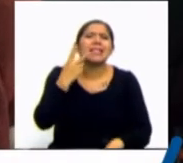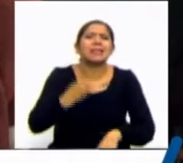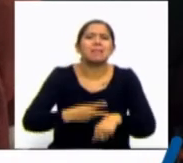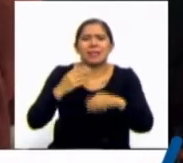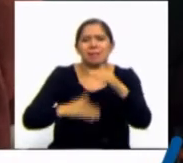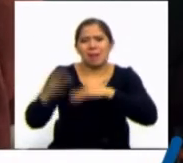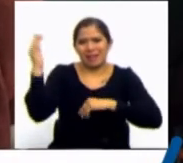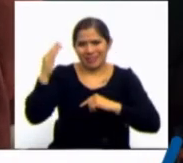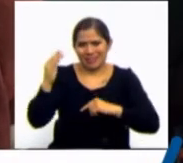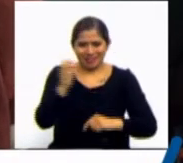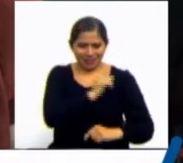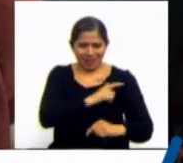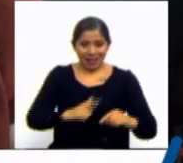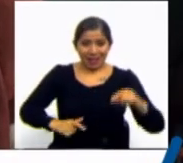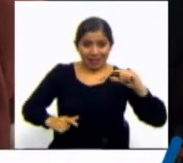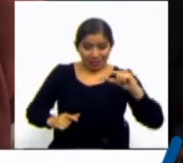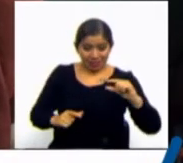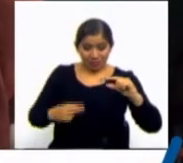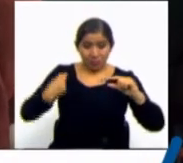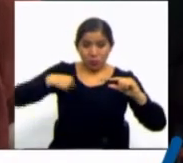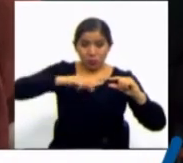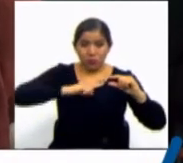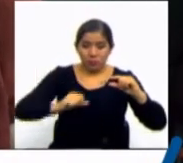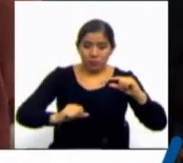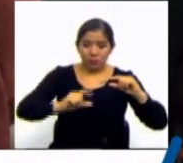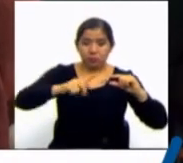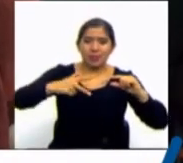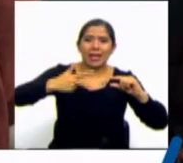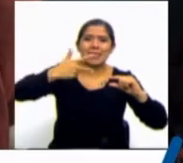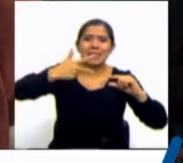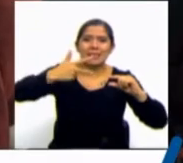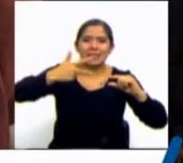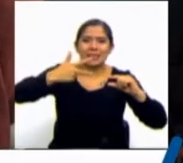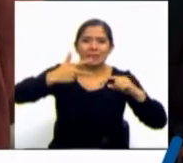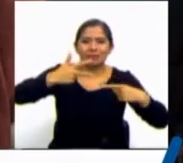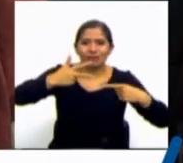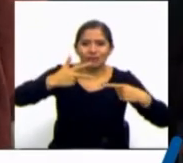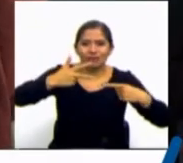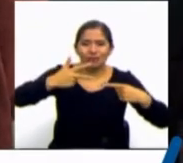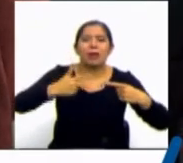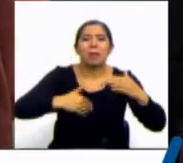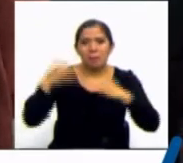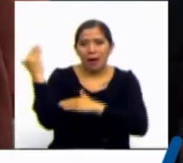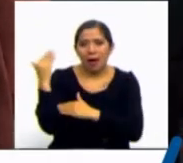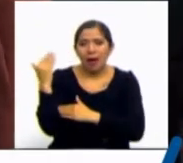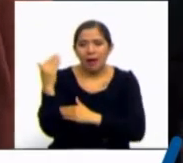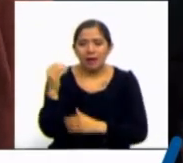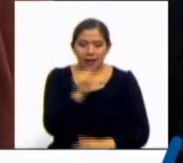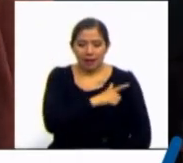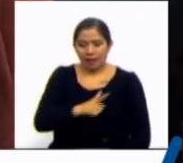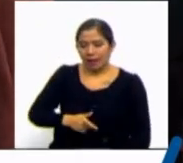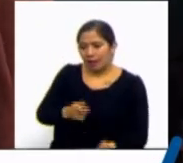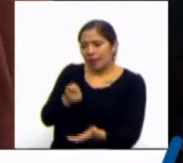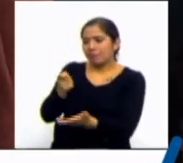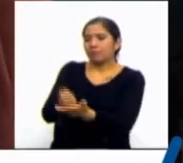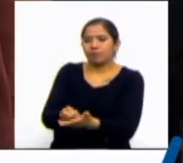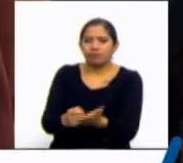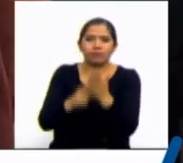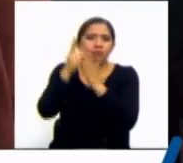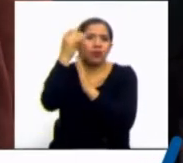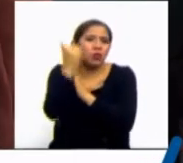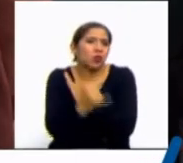la inversión del gobierno central con comparación de la inversión que destina el gobierno municipal a los proyectos